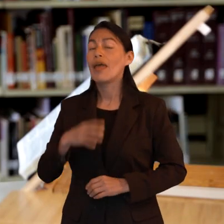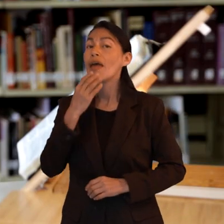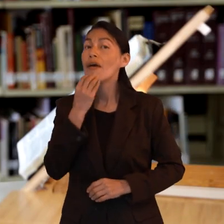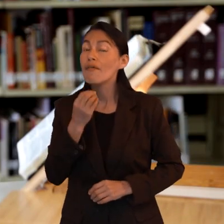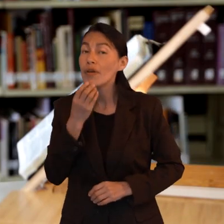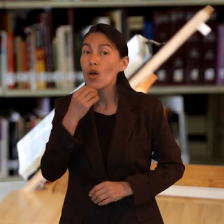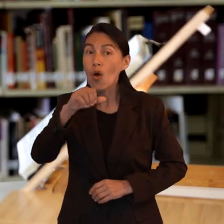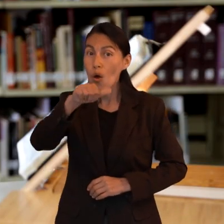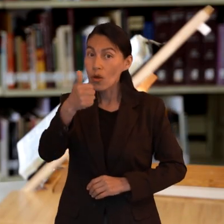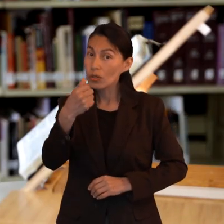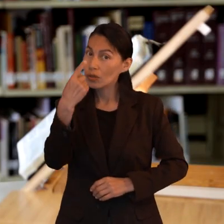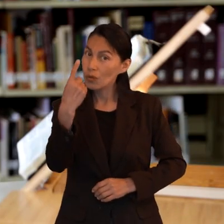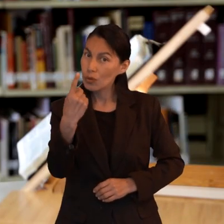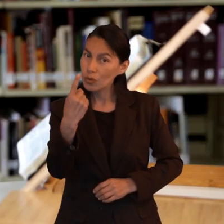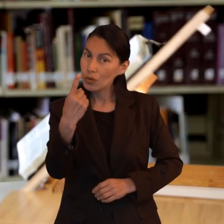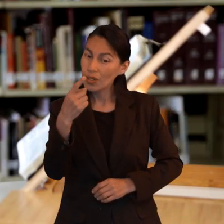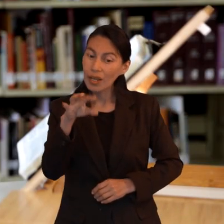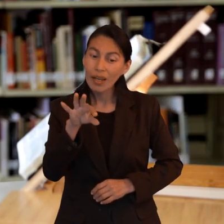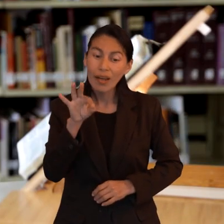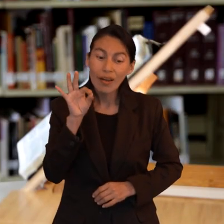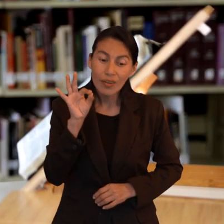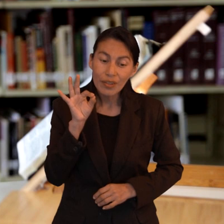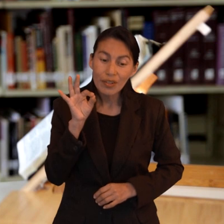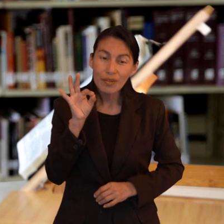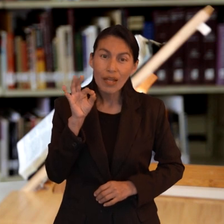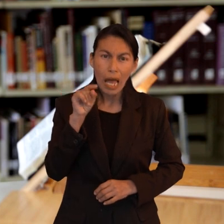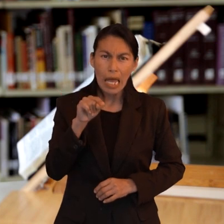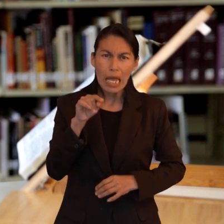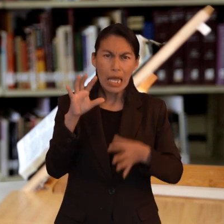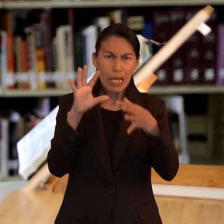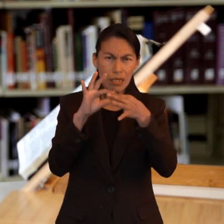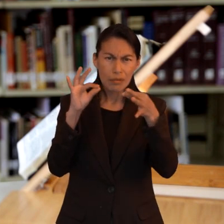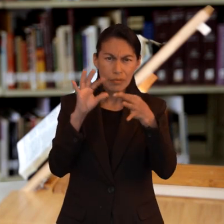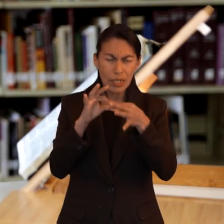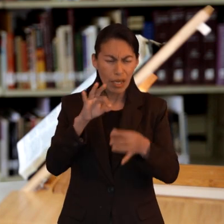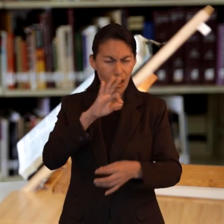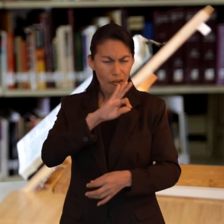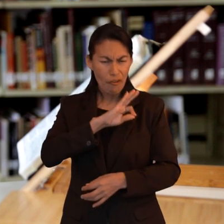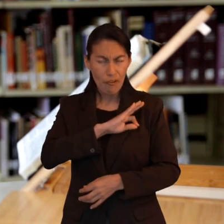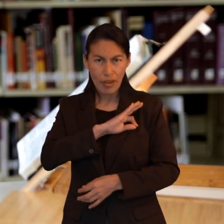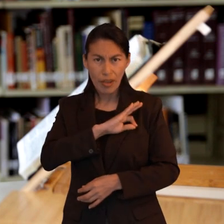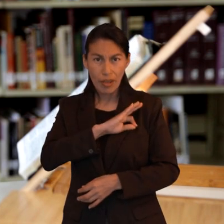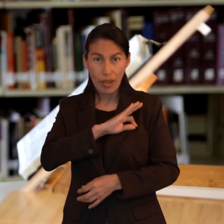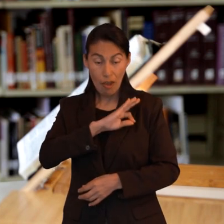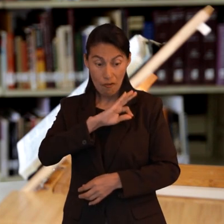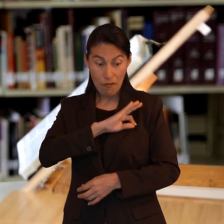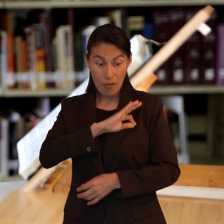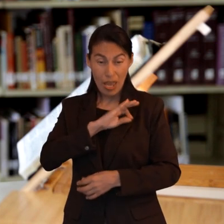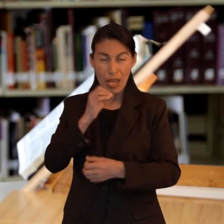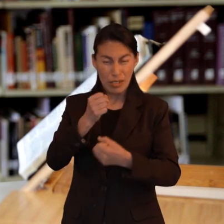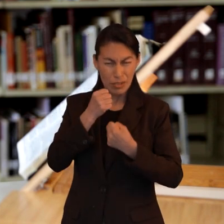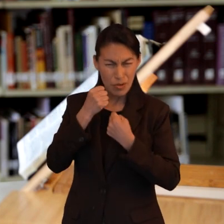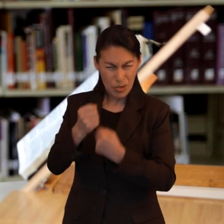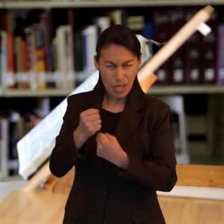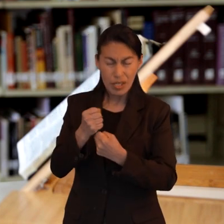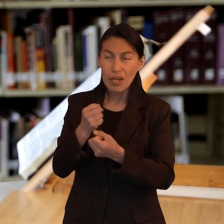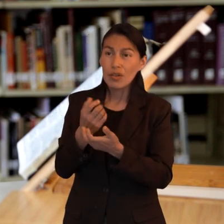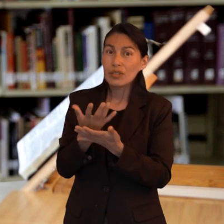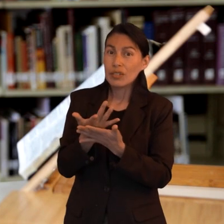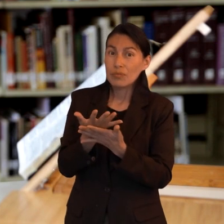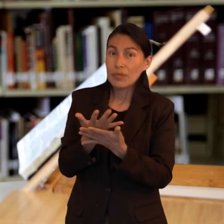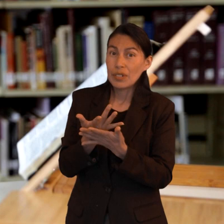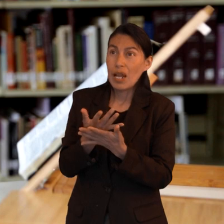en Hebreos 11.1 encontramos una maravillosa definición de la fe después la fe la certeza de lo que se espera